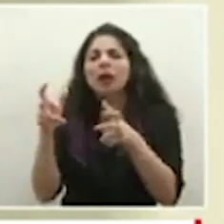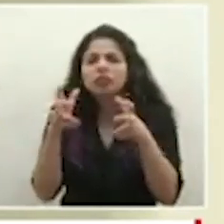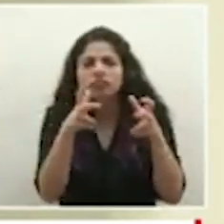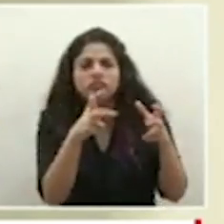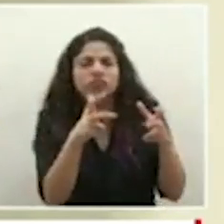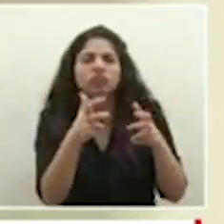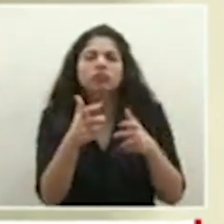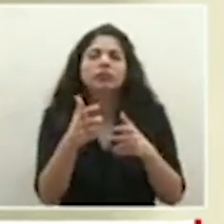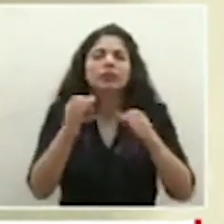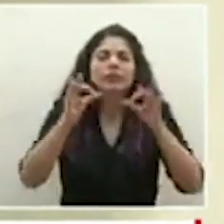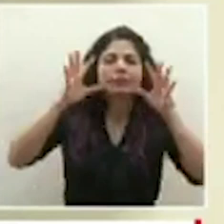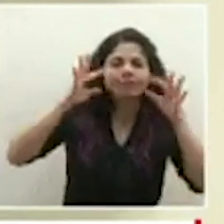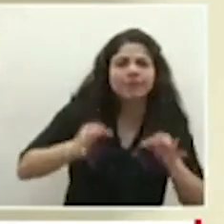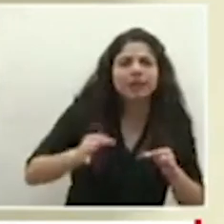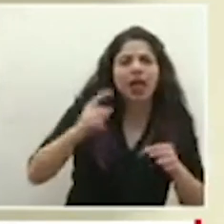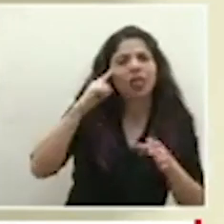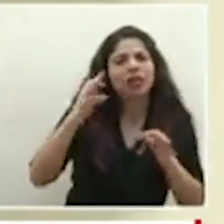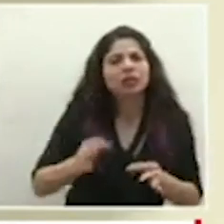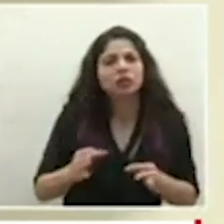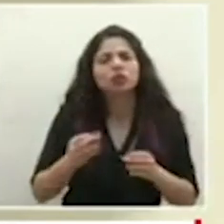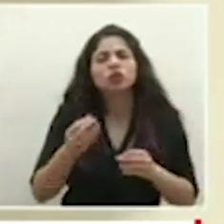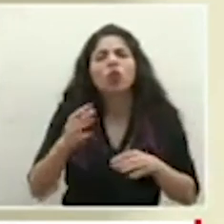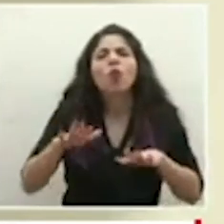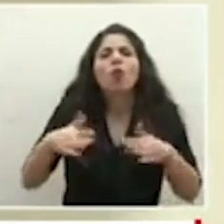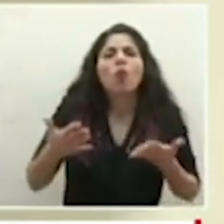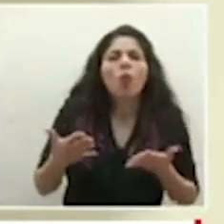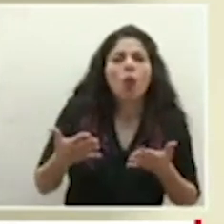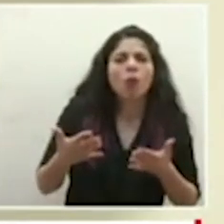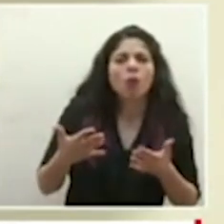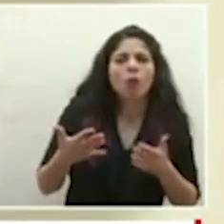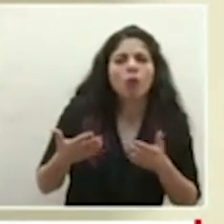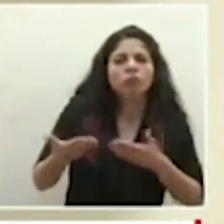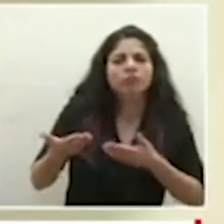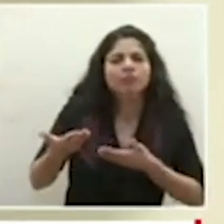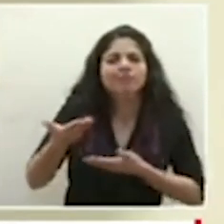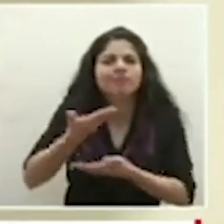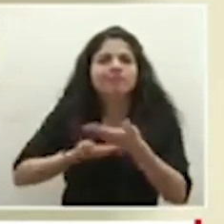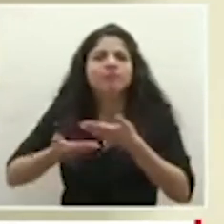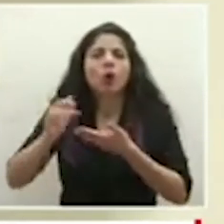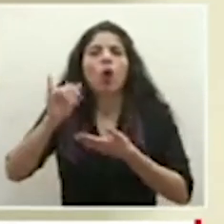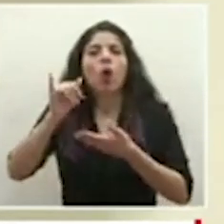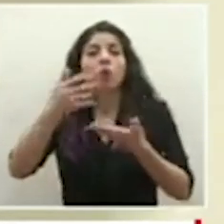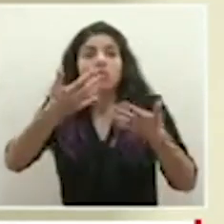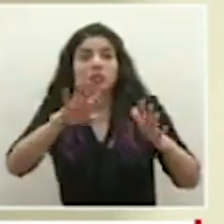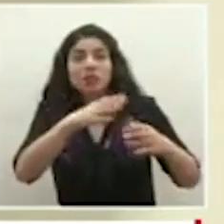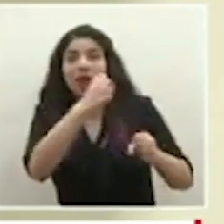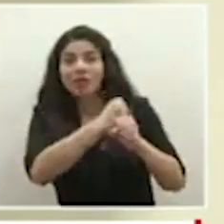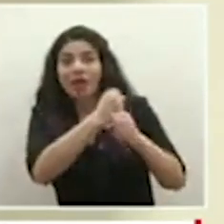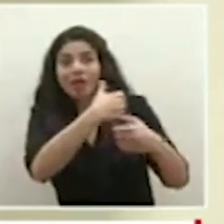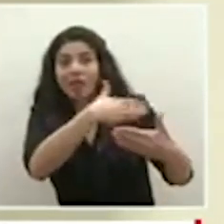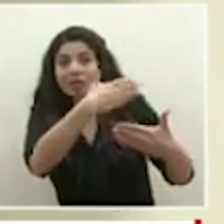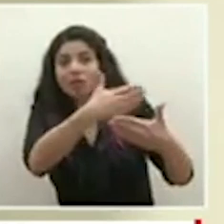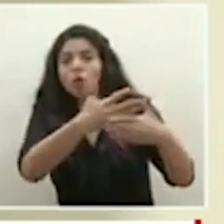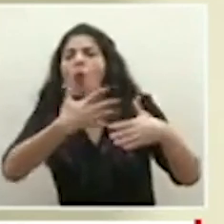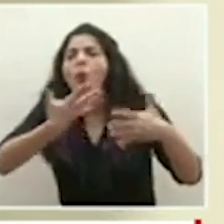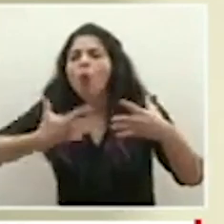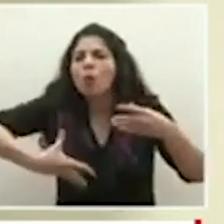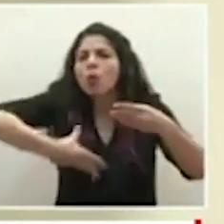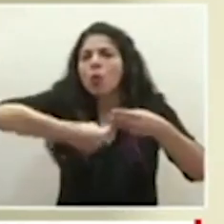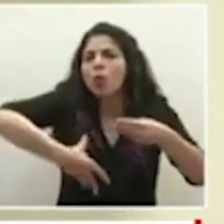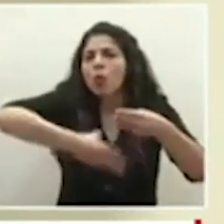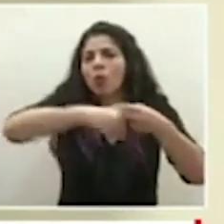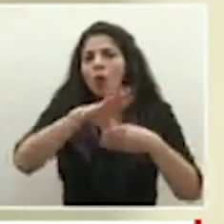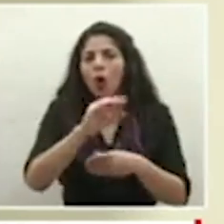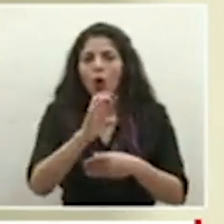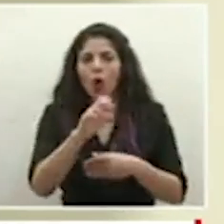tomar decisiones de tener un acompañamiento pues en realidad complementario a que ya se ha venido trabajando a través del CODE